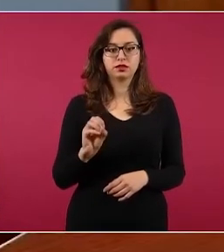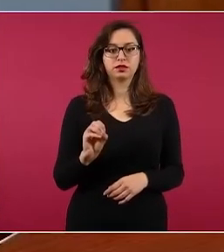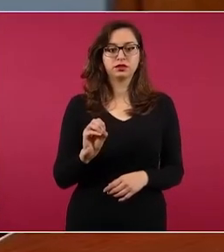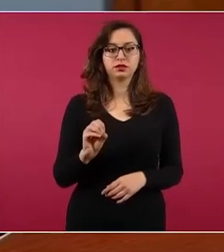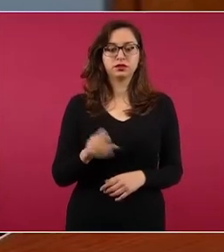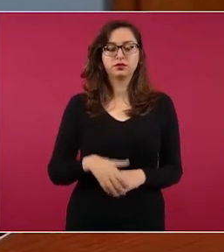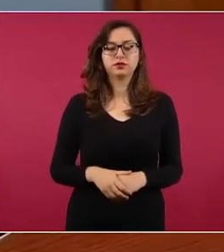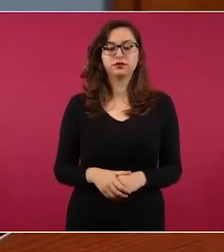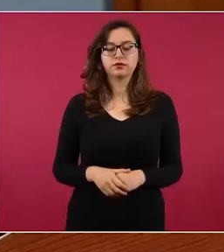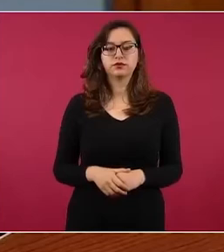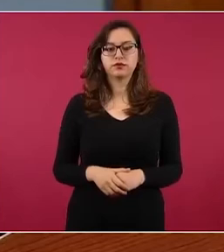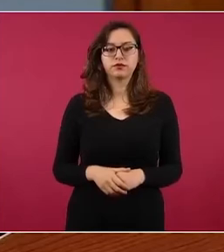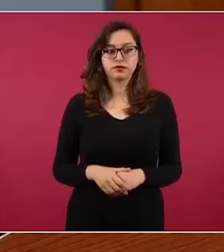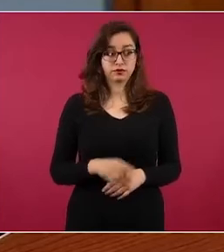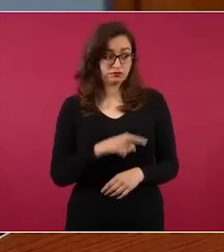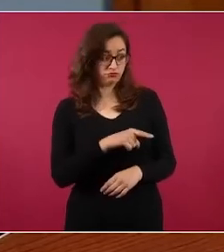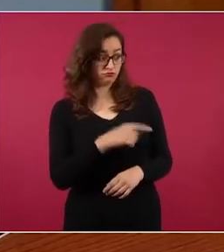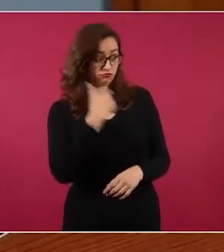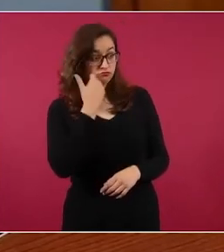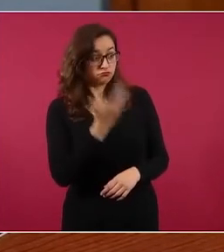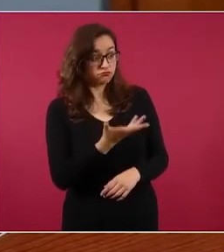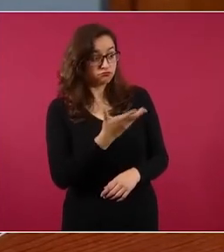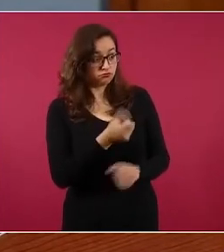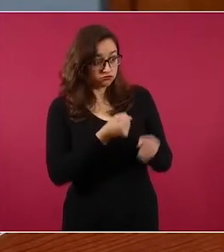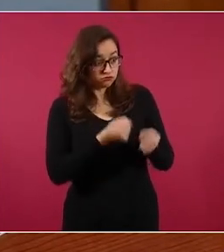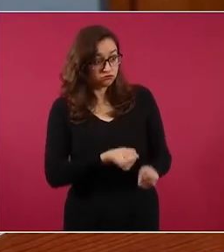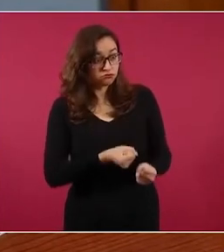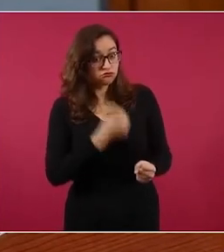¿eh?, ¿sí lo ha manifestado?